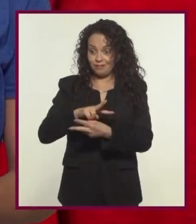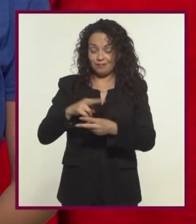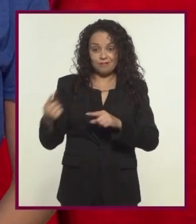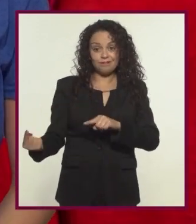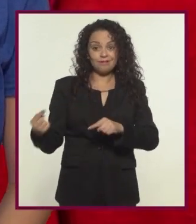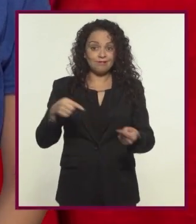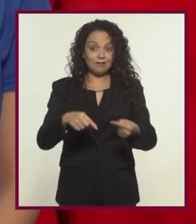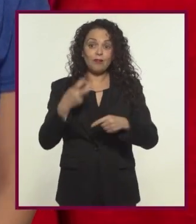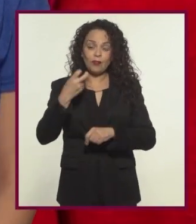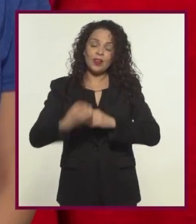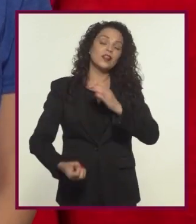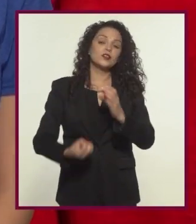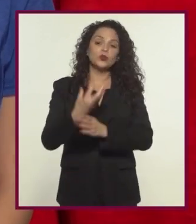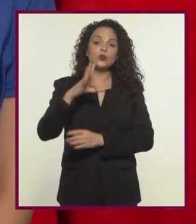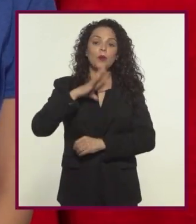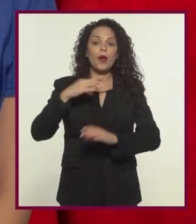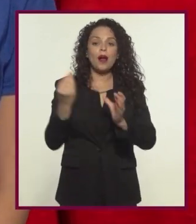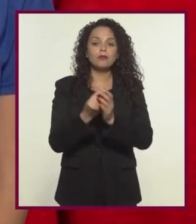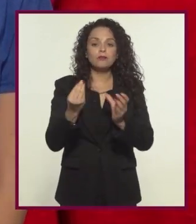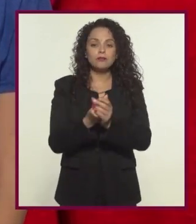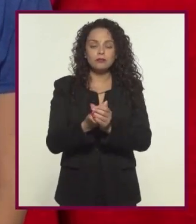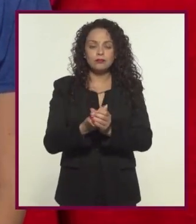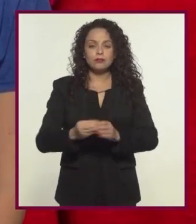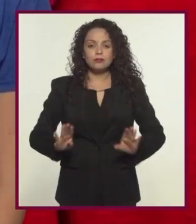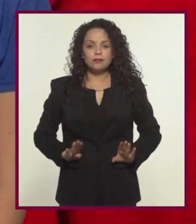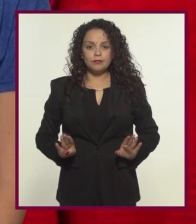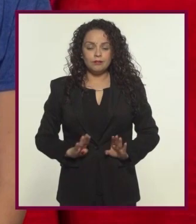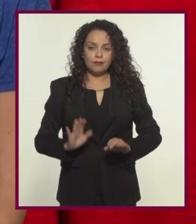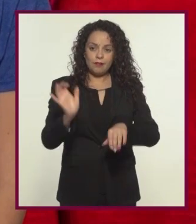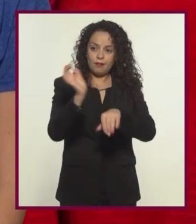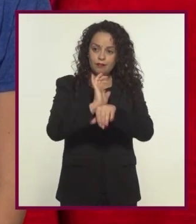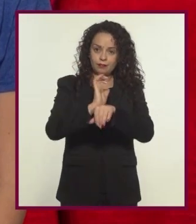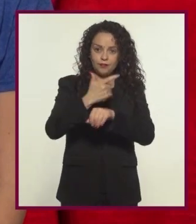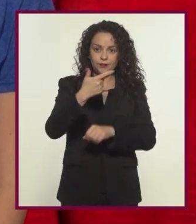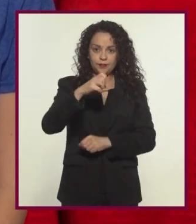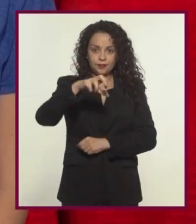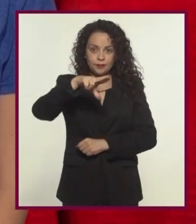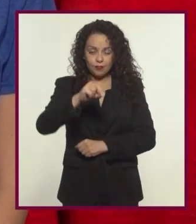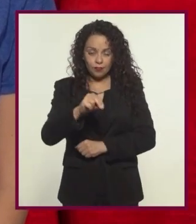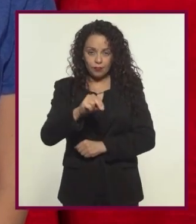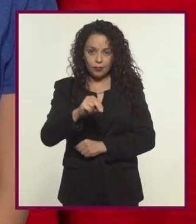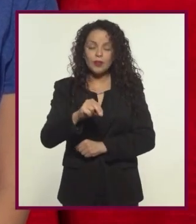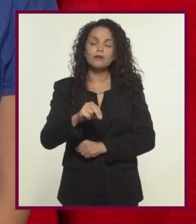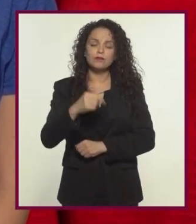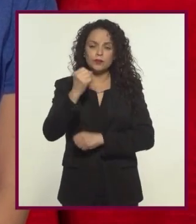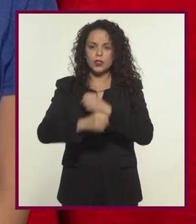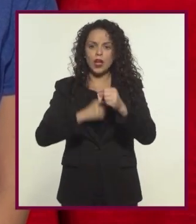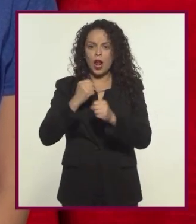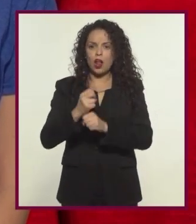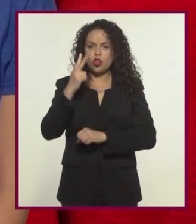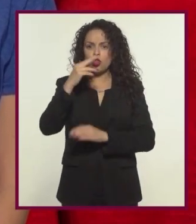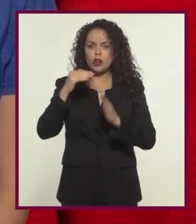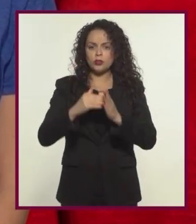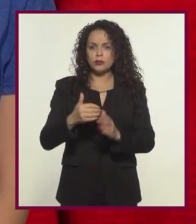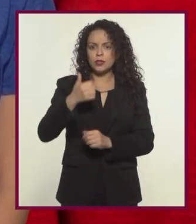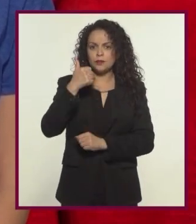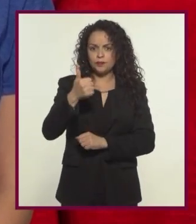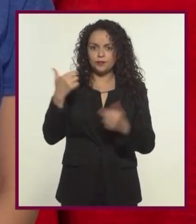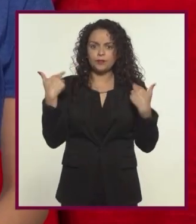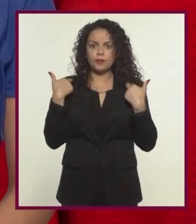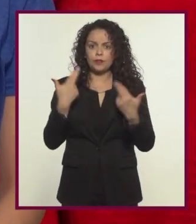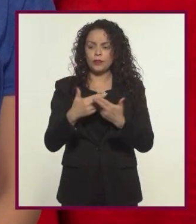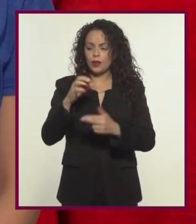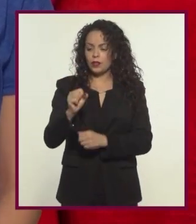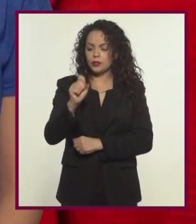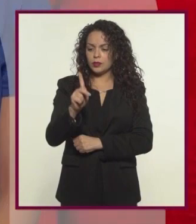alrededor de esta discusión es que han surgido nuevas clasificaciones de los géneros cinematográficos. En una obra del año 2006,